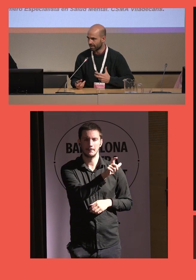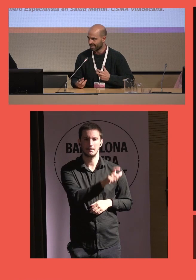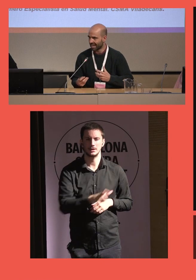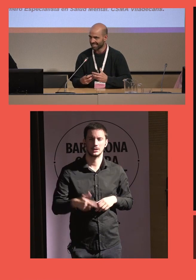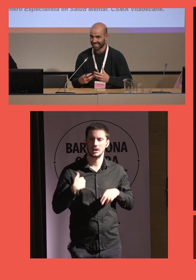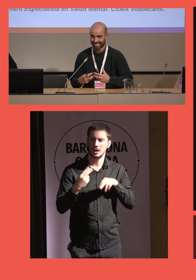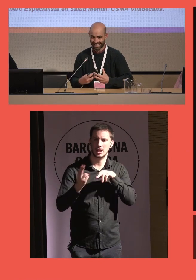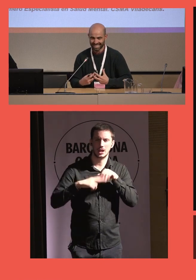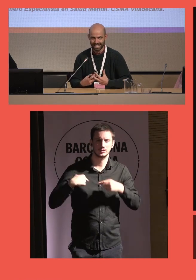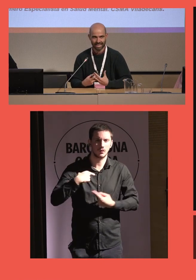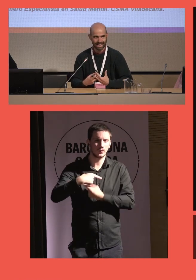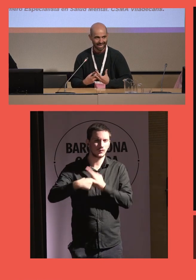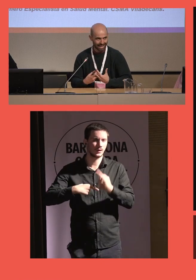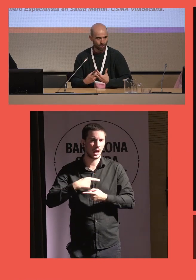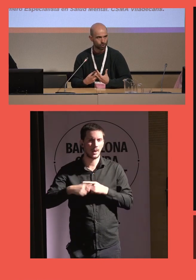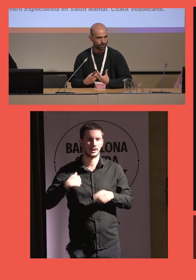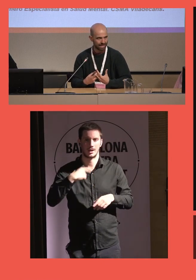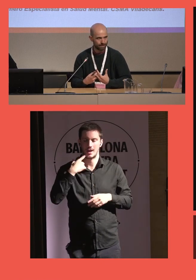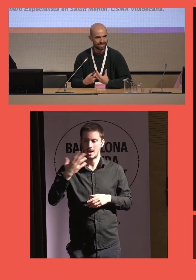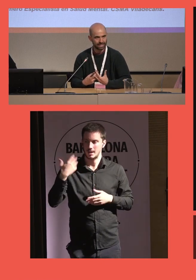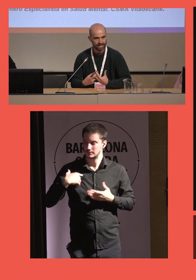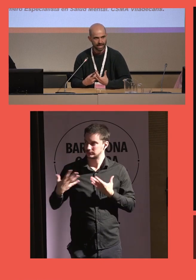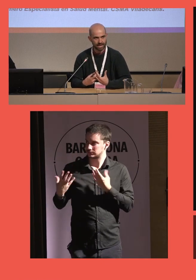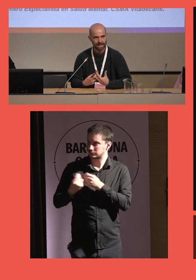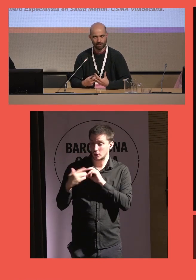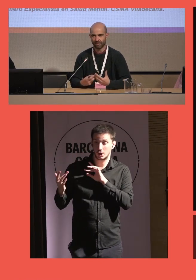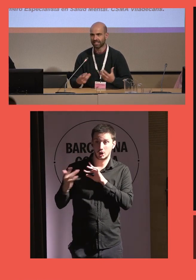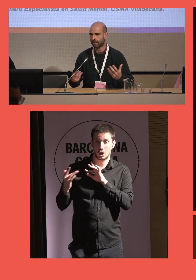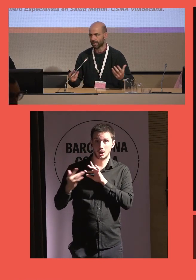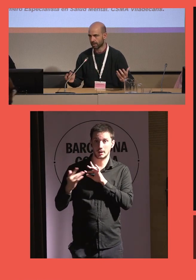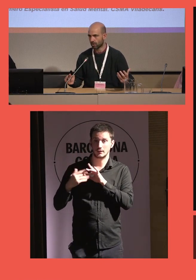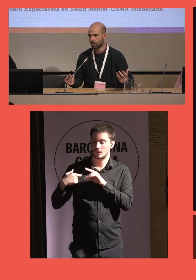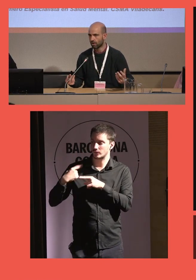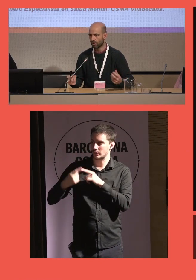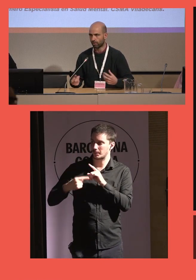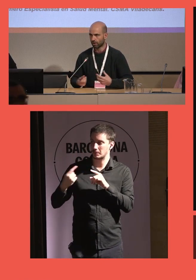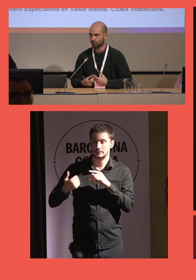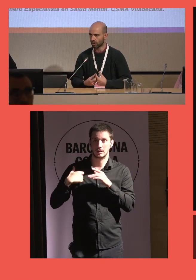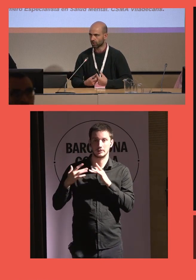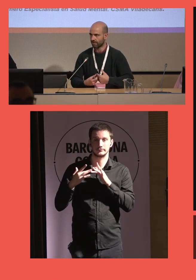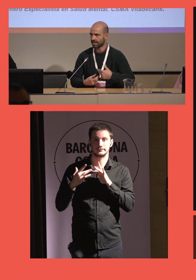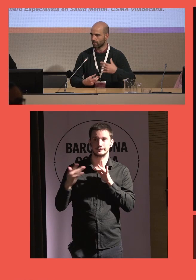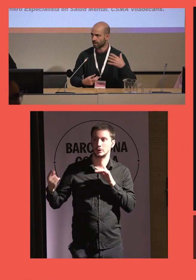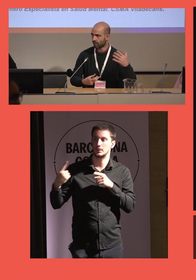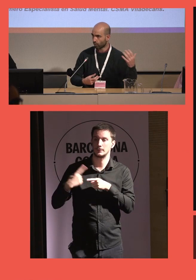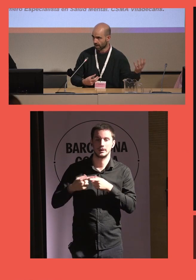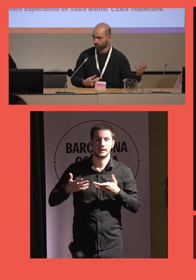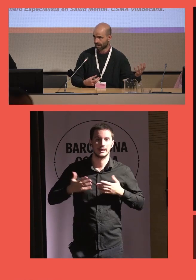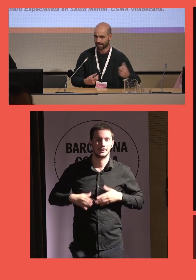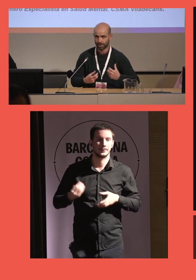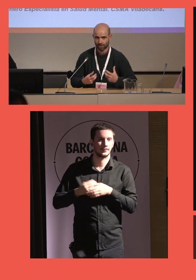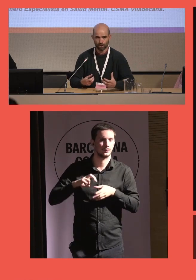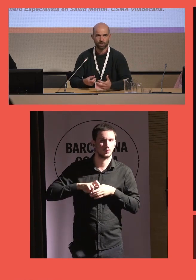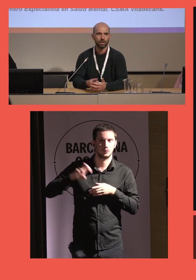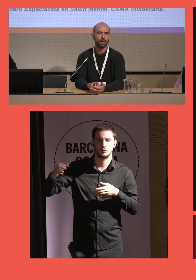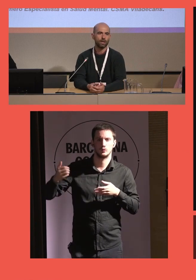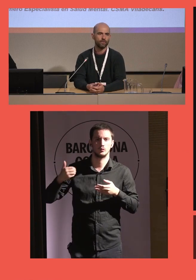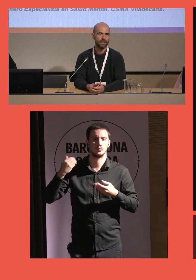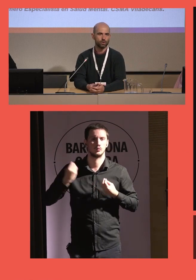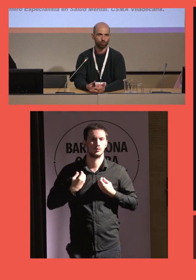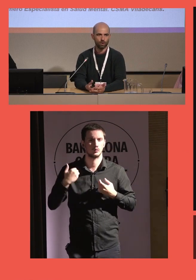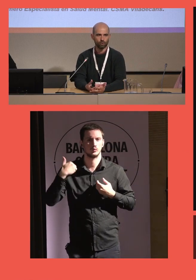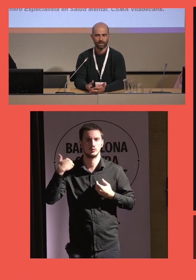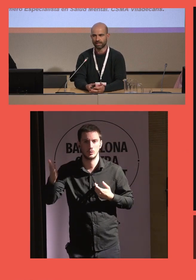nexos familiares que tenían, que era el arraigo social que mantenían, habían desaparecido porque los hijos se habían ido a vivir fuera por la alta presión